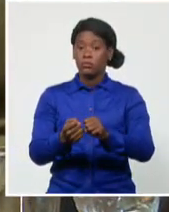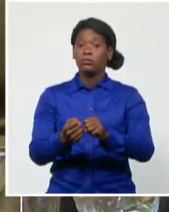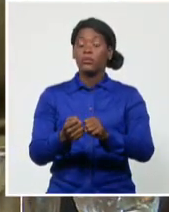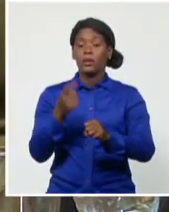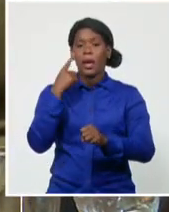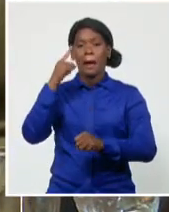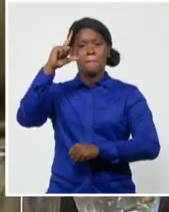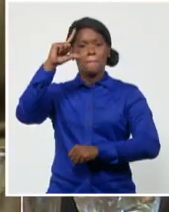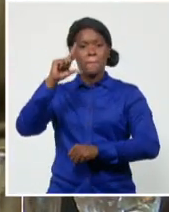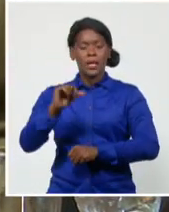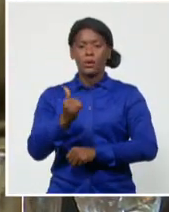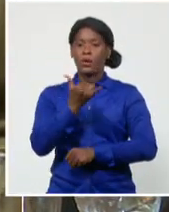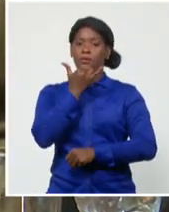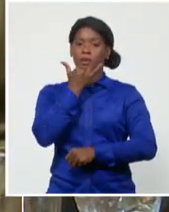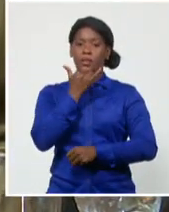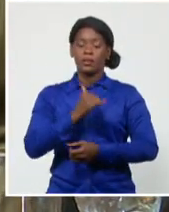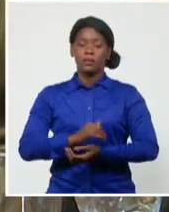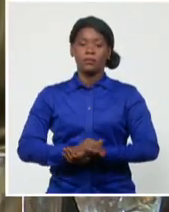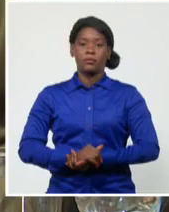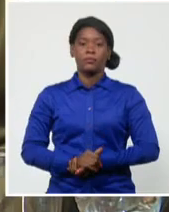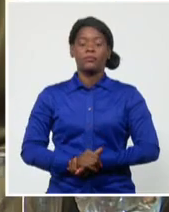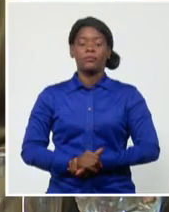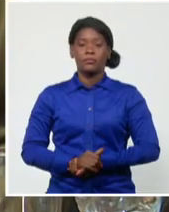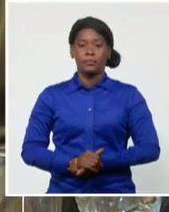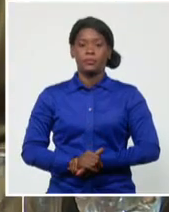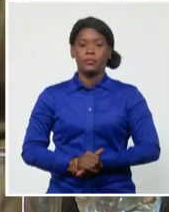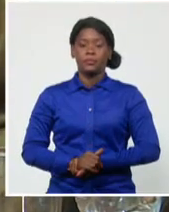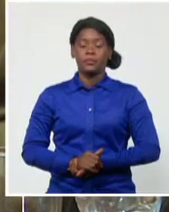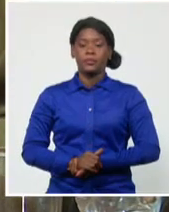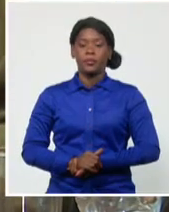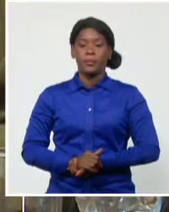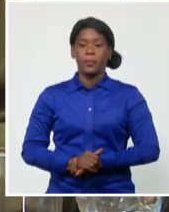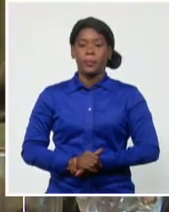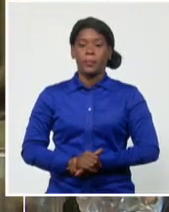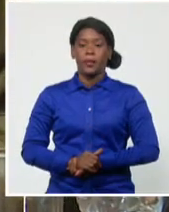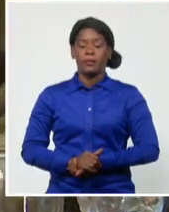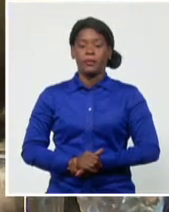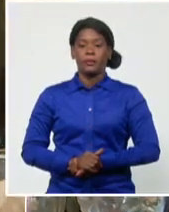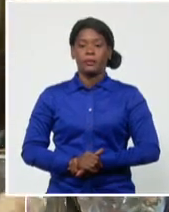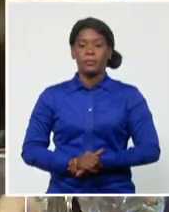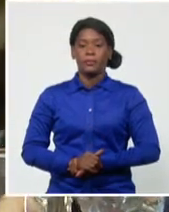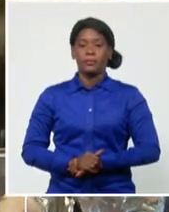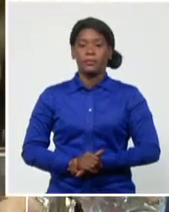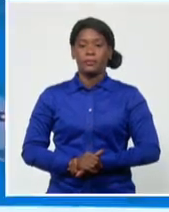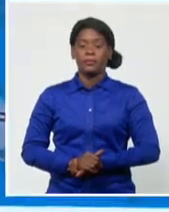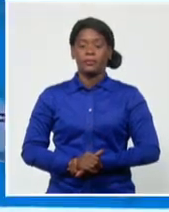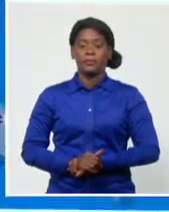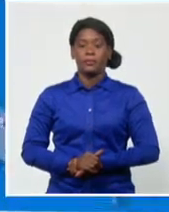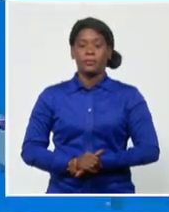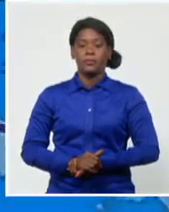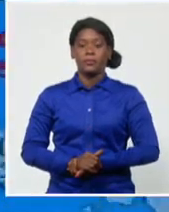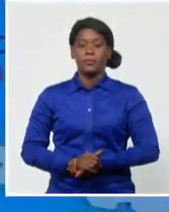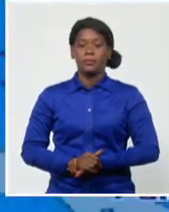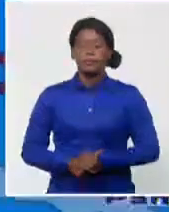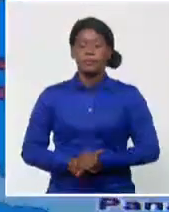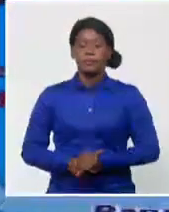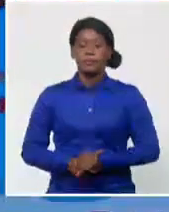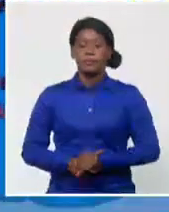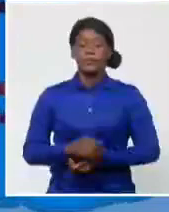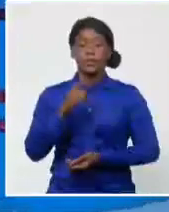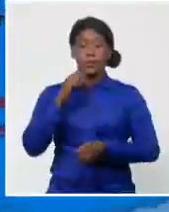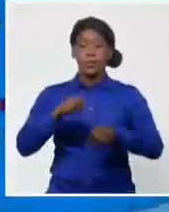posible desde el punto de vista del daño que puedan producir este evento. La situación